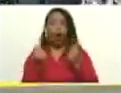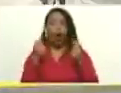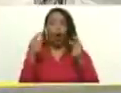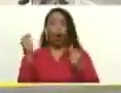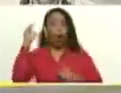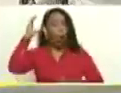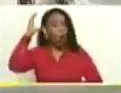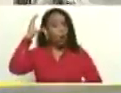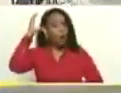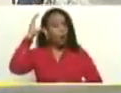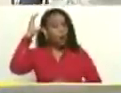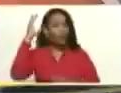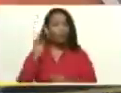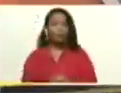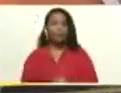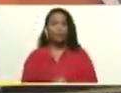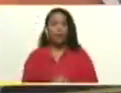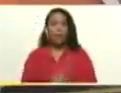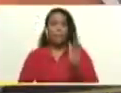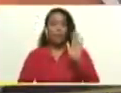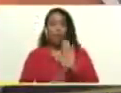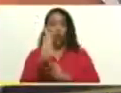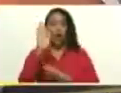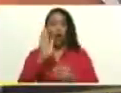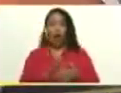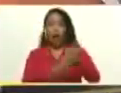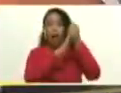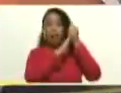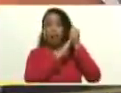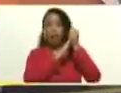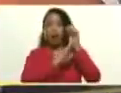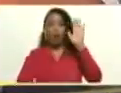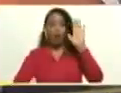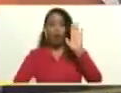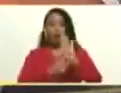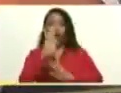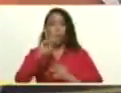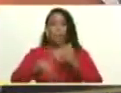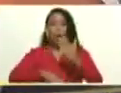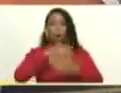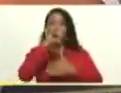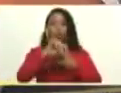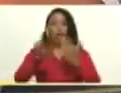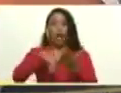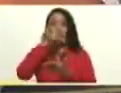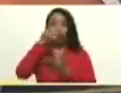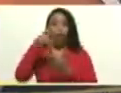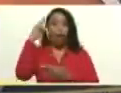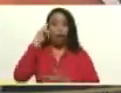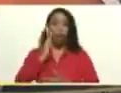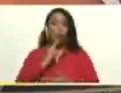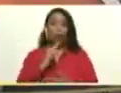la conciencia, del surgimiento del liderazgo, del surgimiento del proyecto nacional Simón Bolívar.